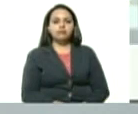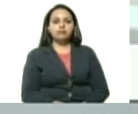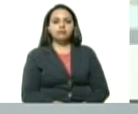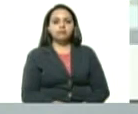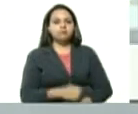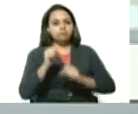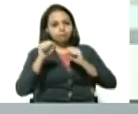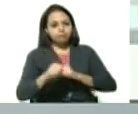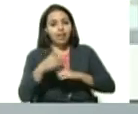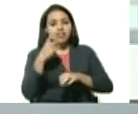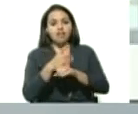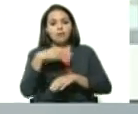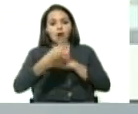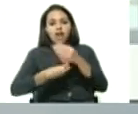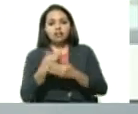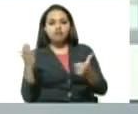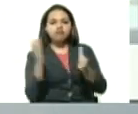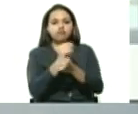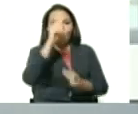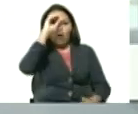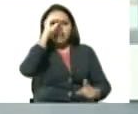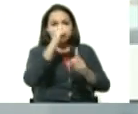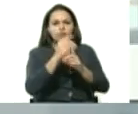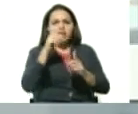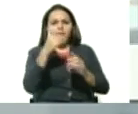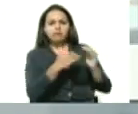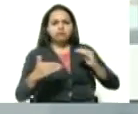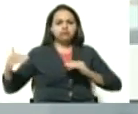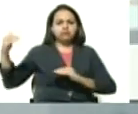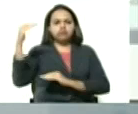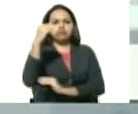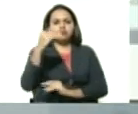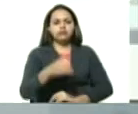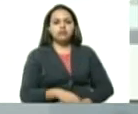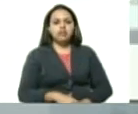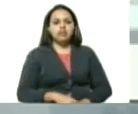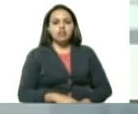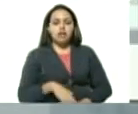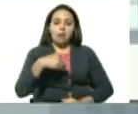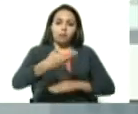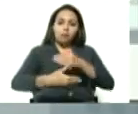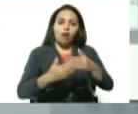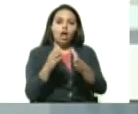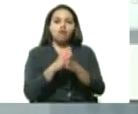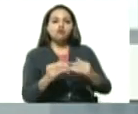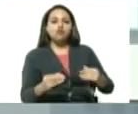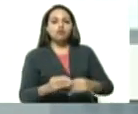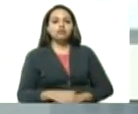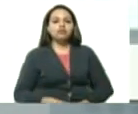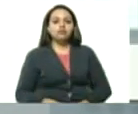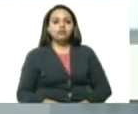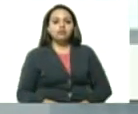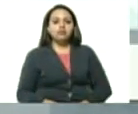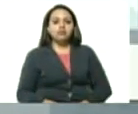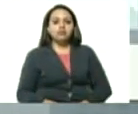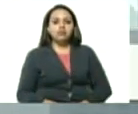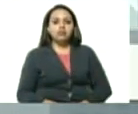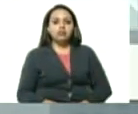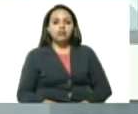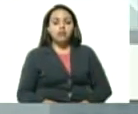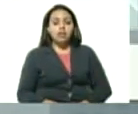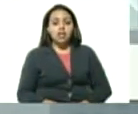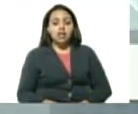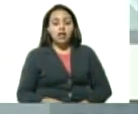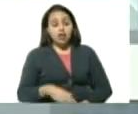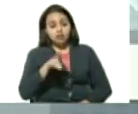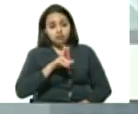Correcto. Hay que cumplir esa meta y sobre cumplirla y avanzar en todos los demás frentes de batalla. En medio de la pandemia pues